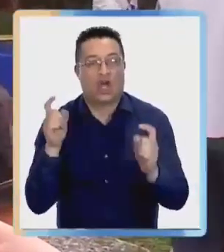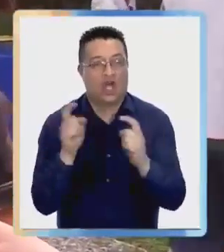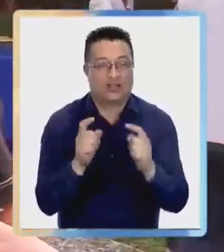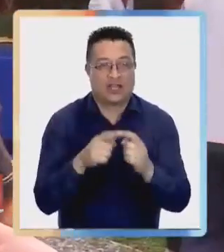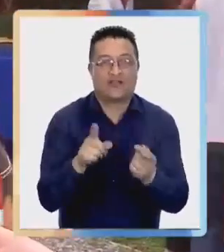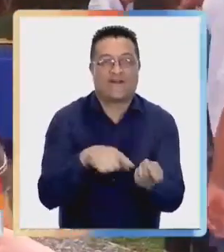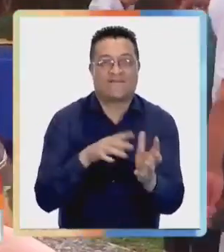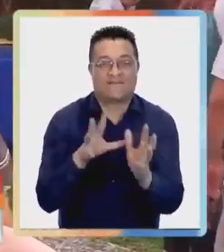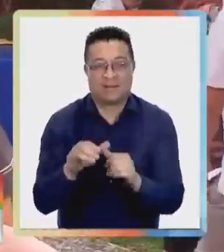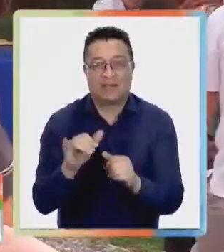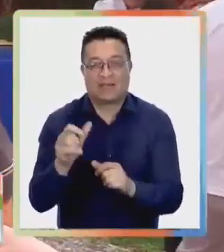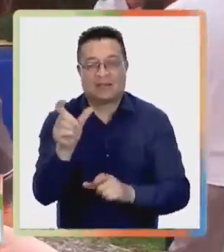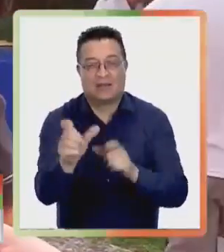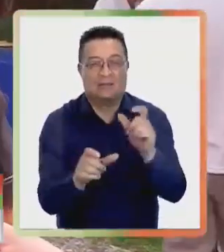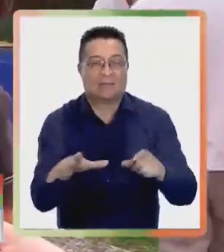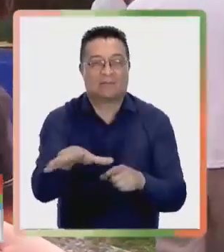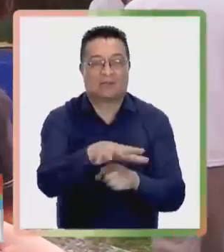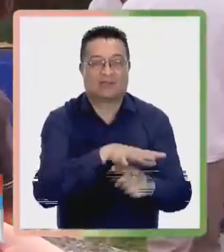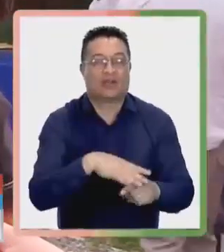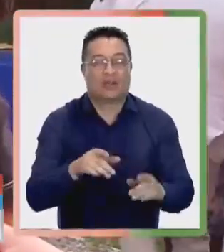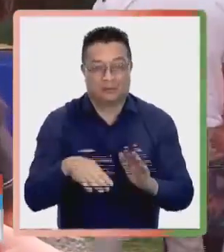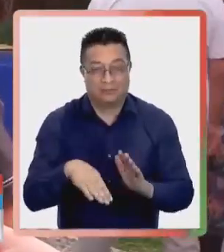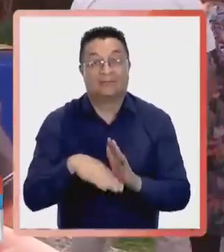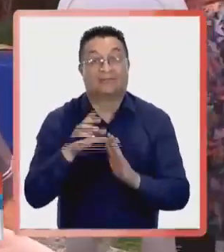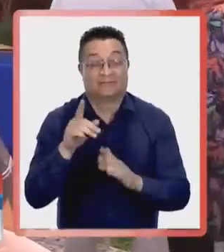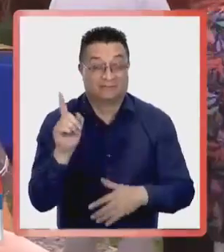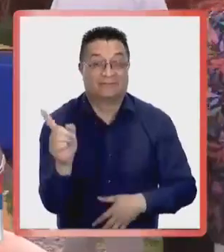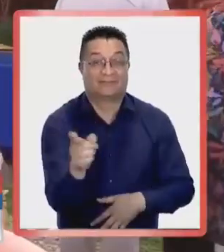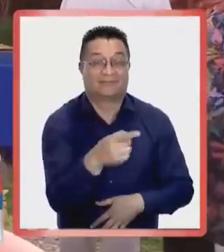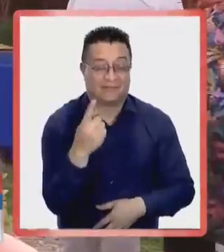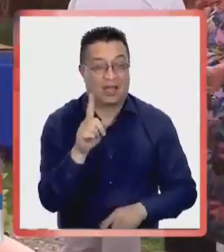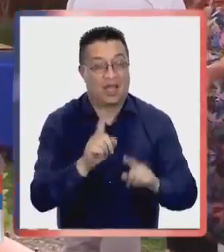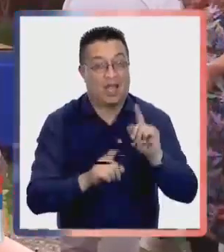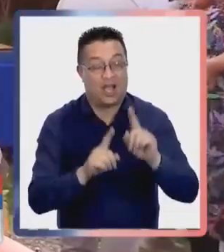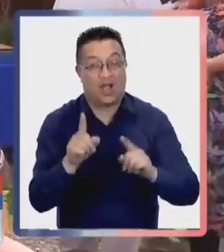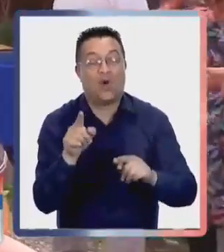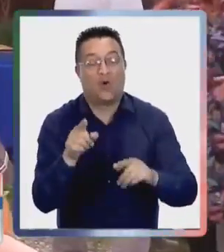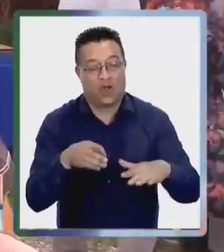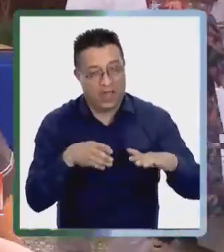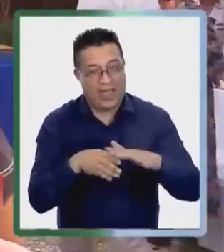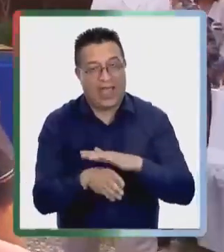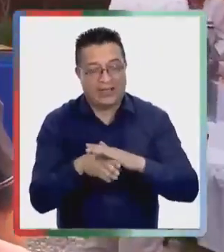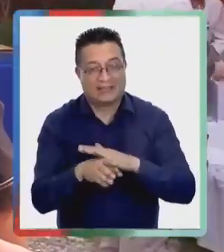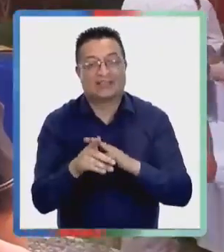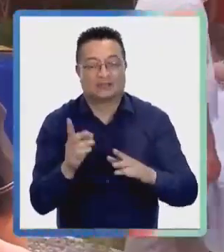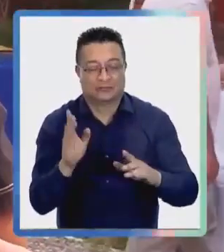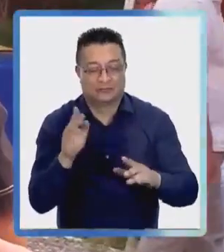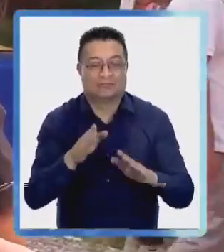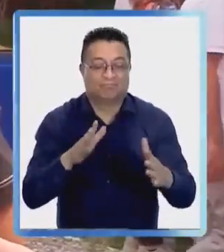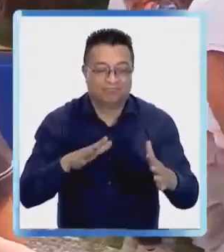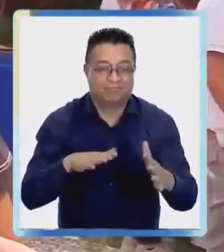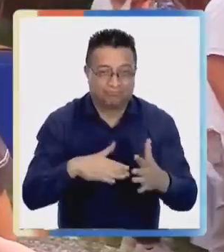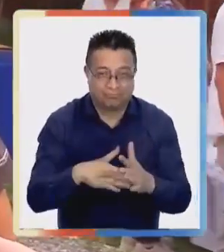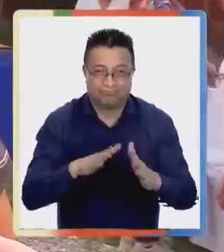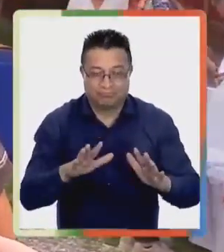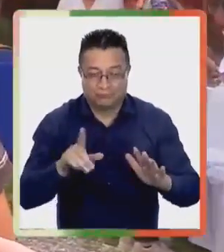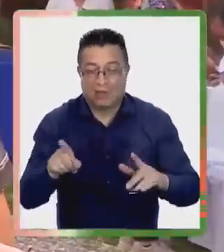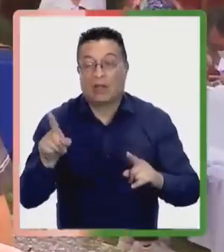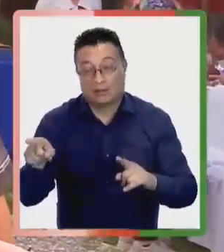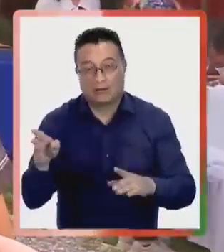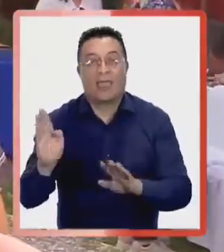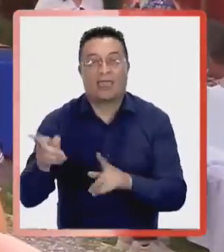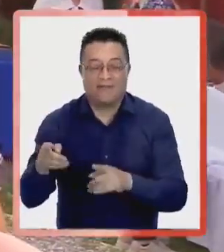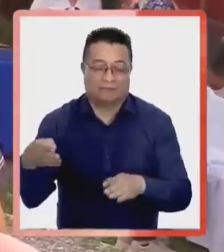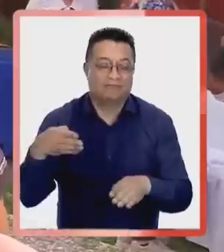familia y los pacientes, porque sobre todo, por ejemplo, en algunos casos son accesos restringidos, y ellas son las que